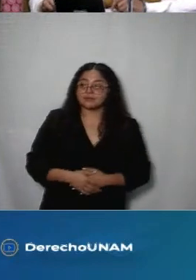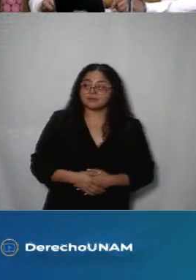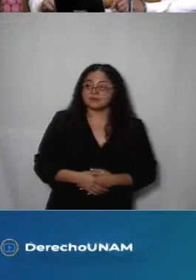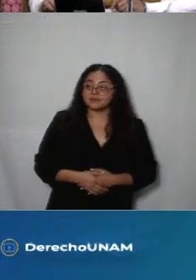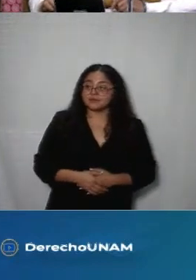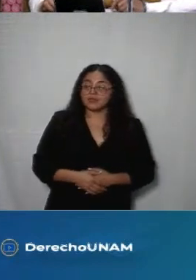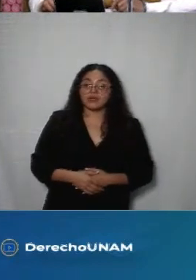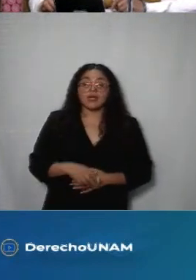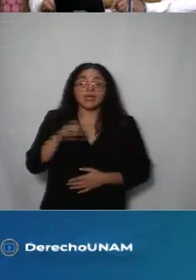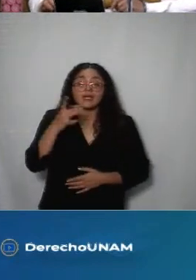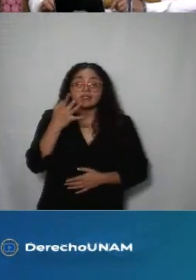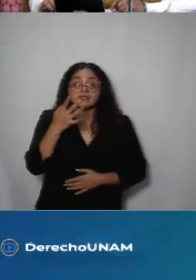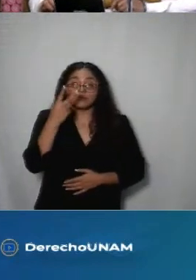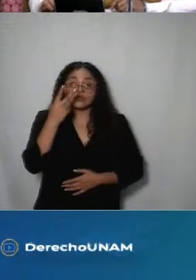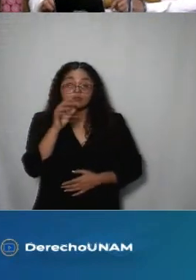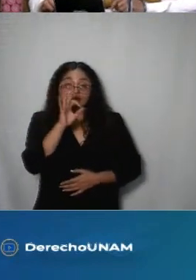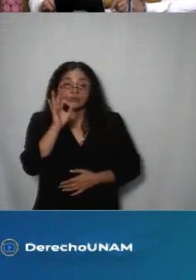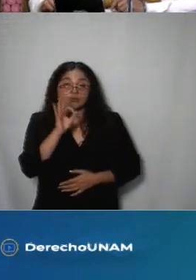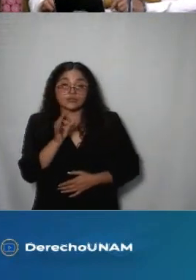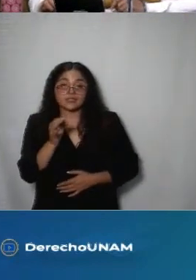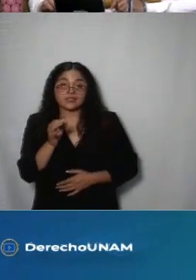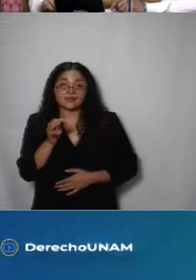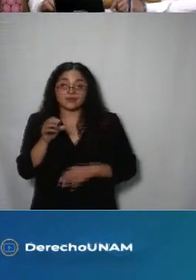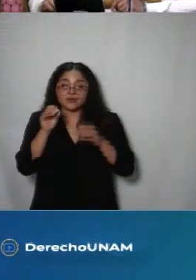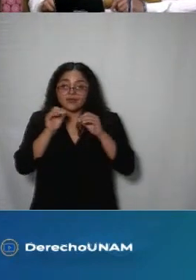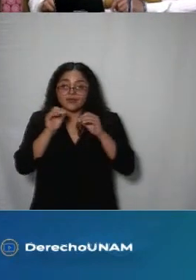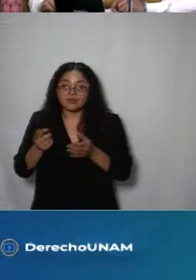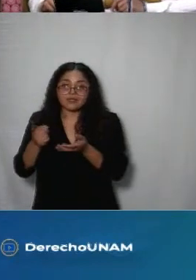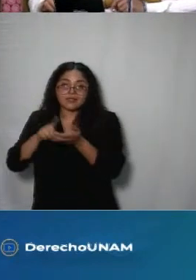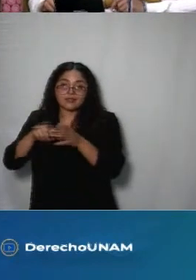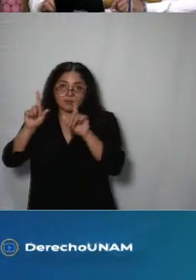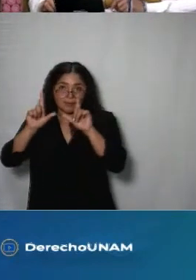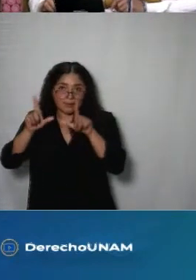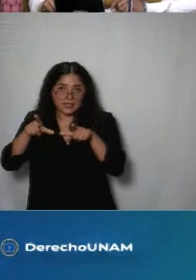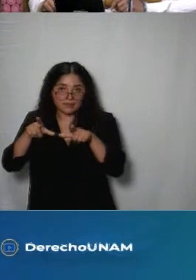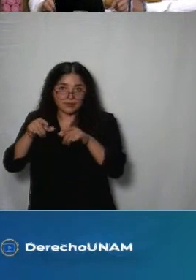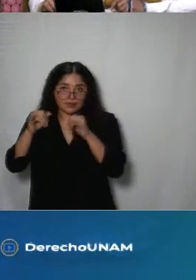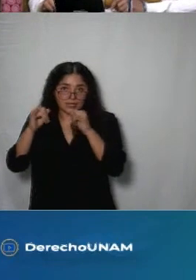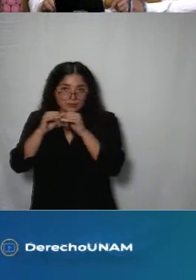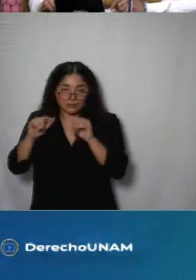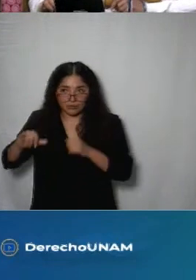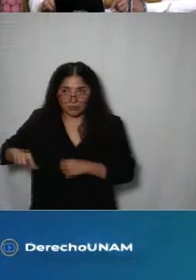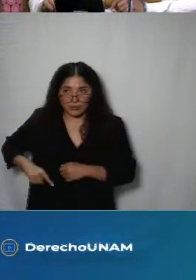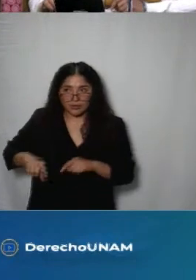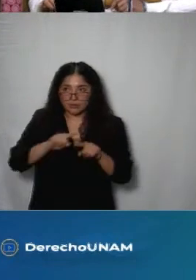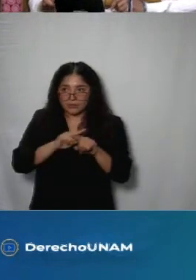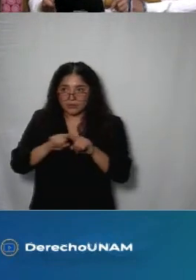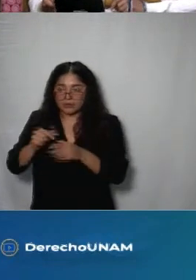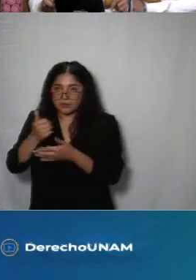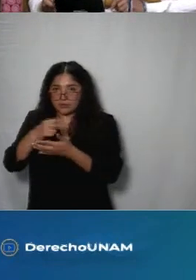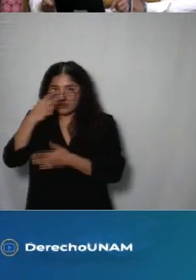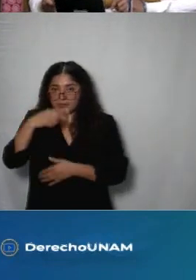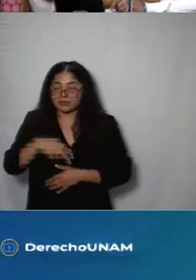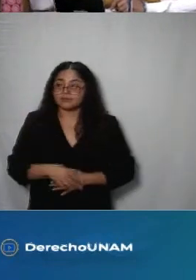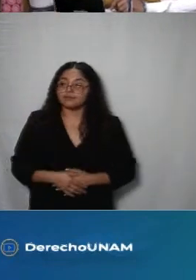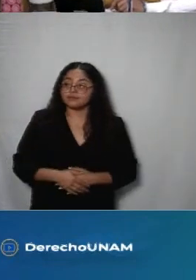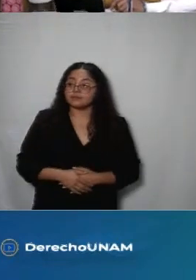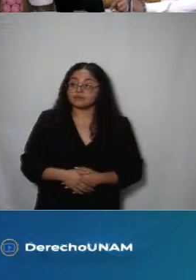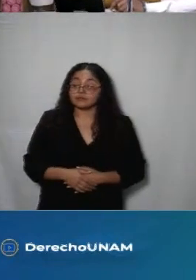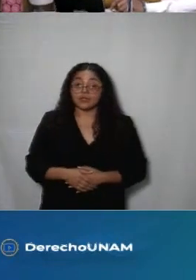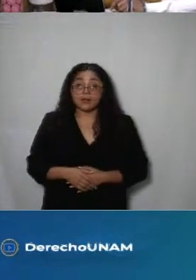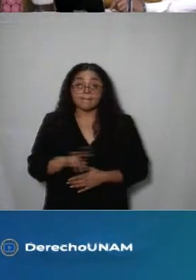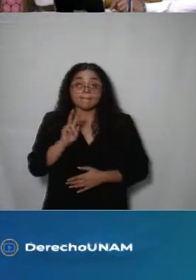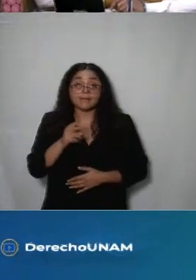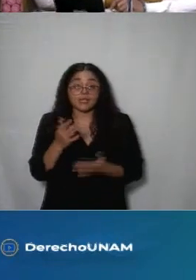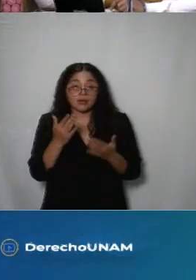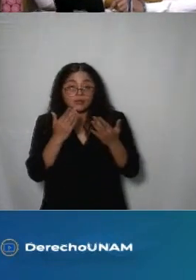% de los divulgados en los sitios web institucionales de tal manera que se contrasta justo lo que se